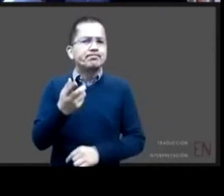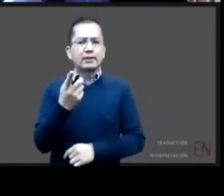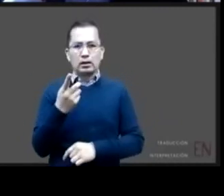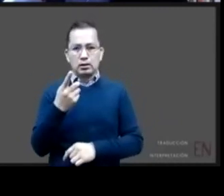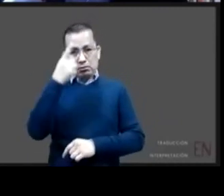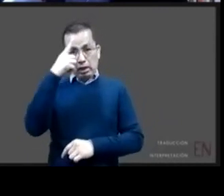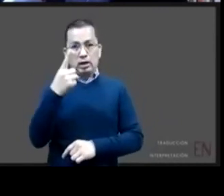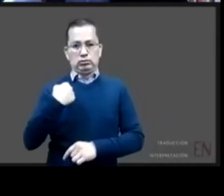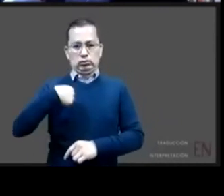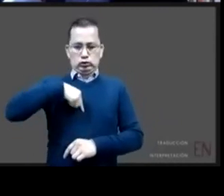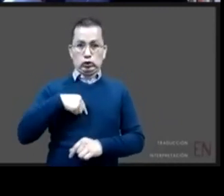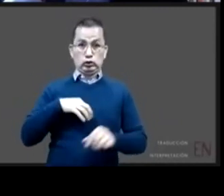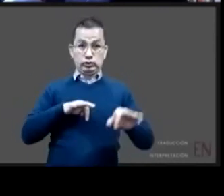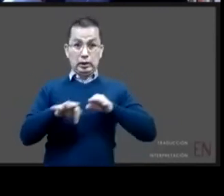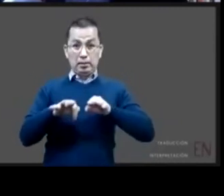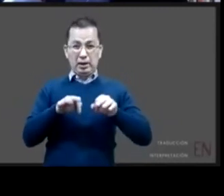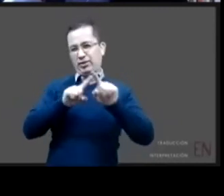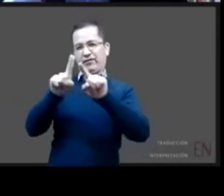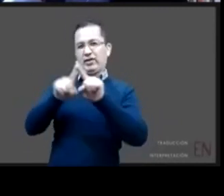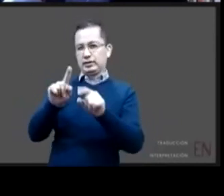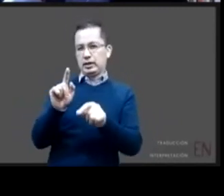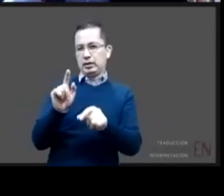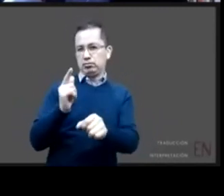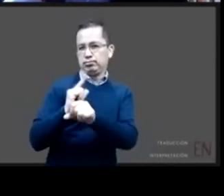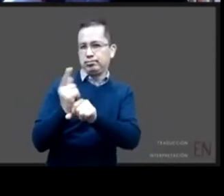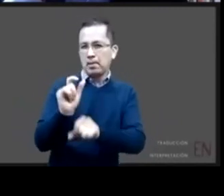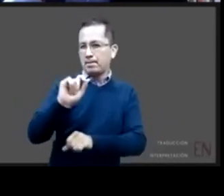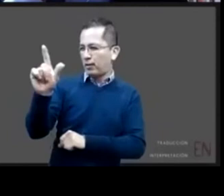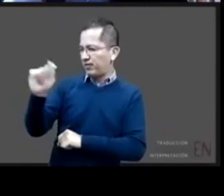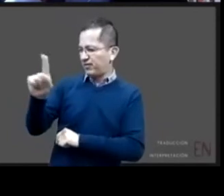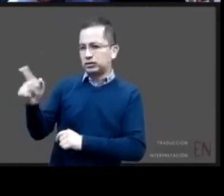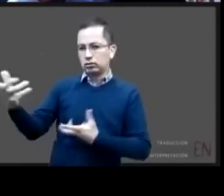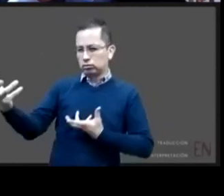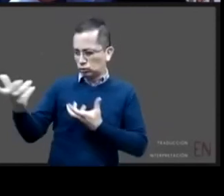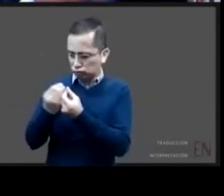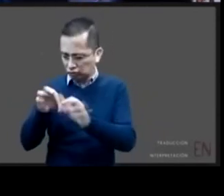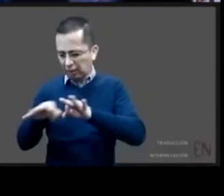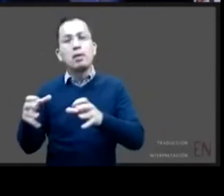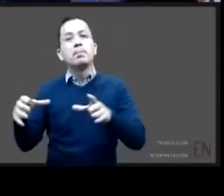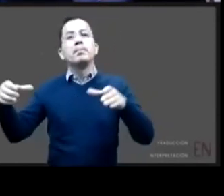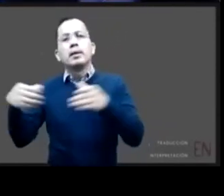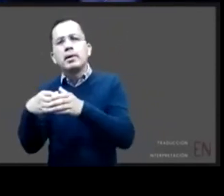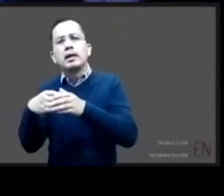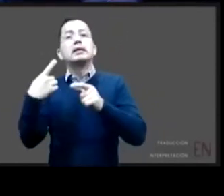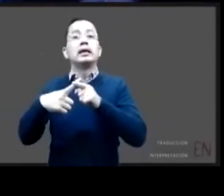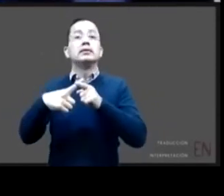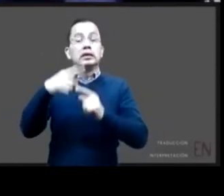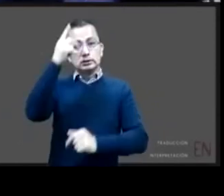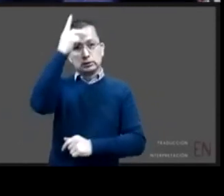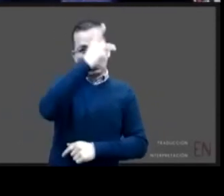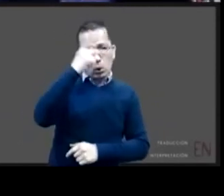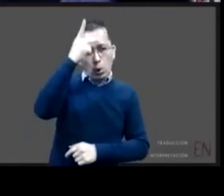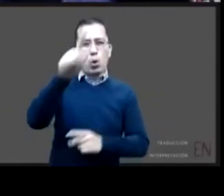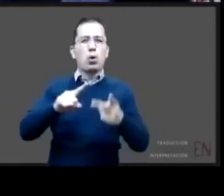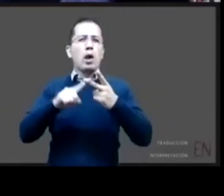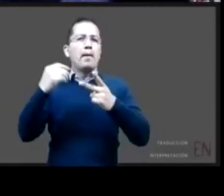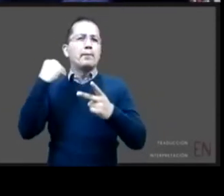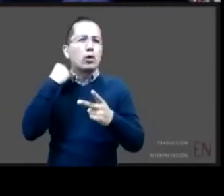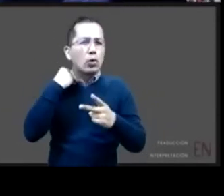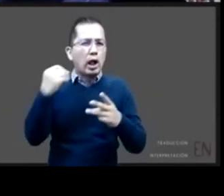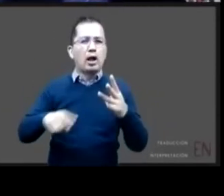trabajo multidisciplinario con trabajadoras sociales psicólogos abogados los mismos